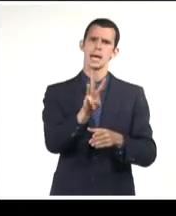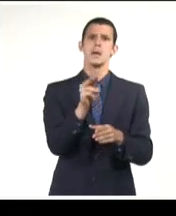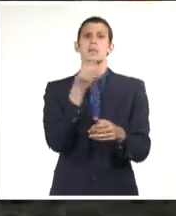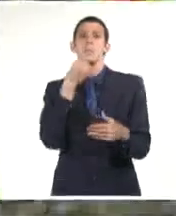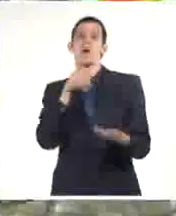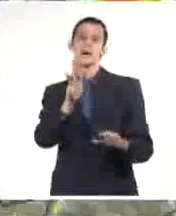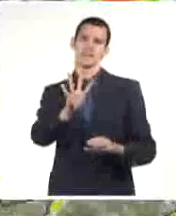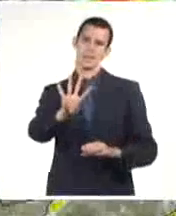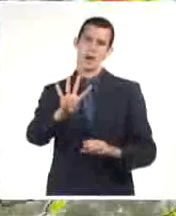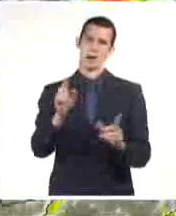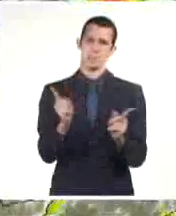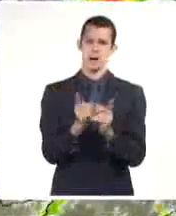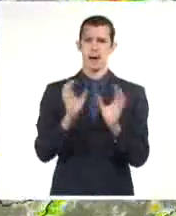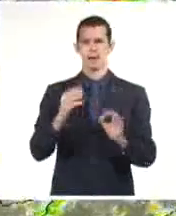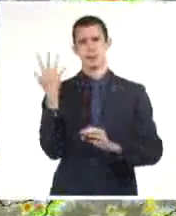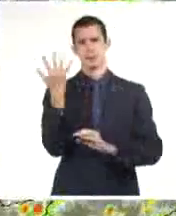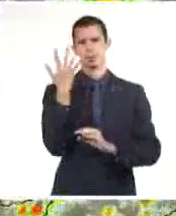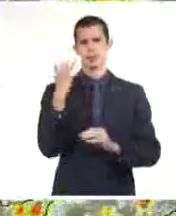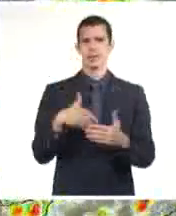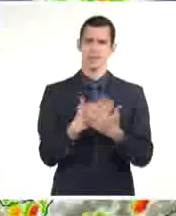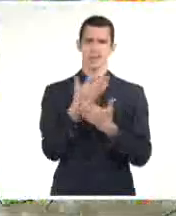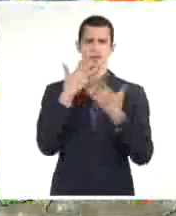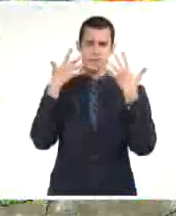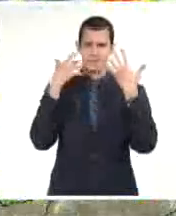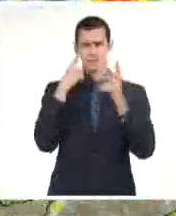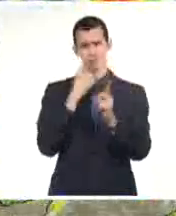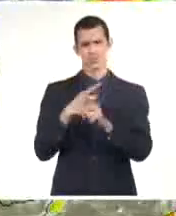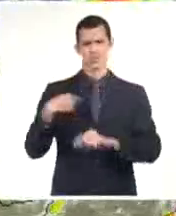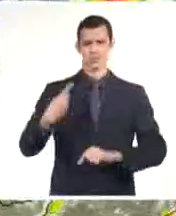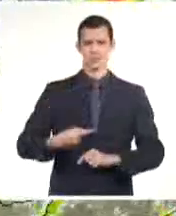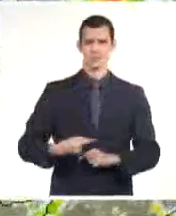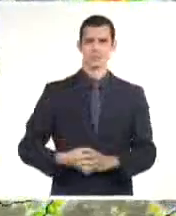Mis amigos, pues este es el tiempo, les deseo que pasen un día muy feliz y hasta mañana. ¡Gracias! ¡Gracias!